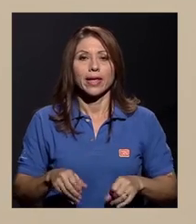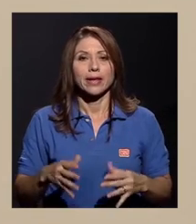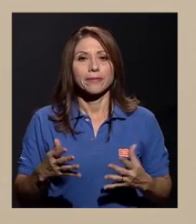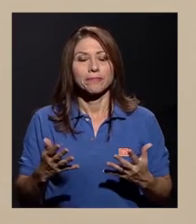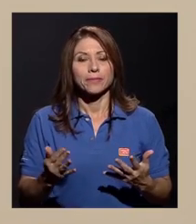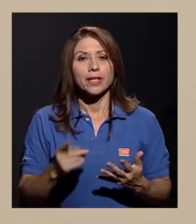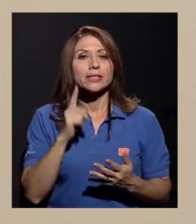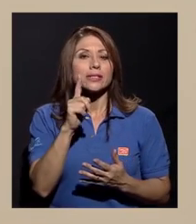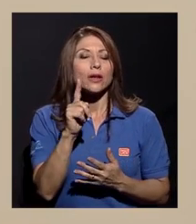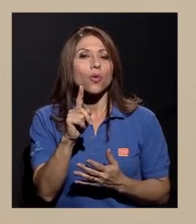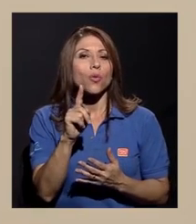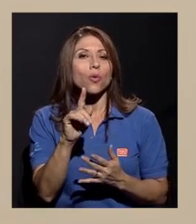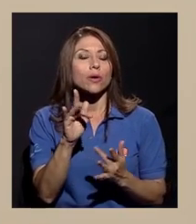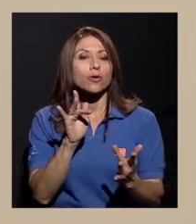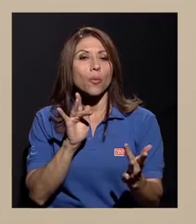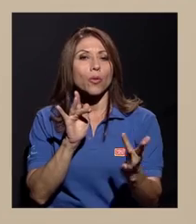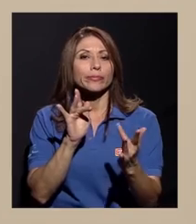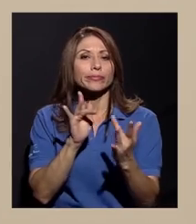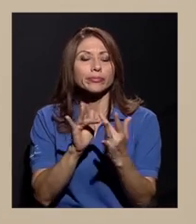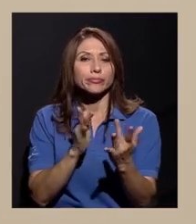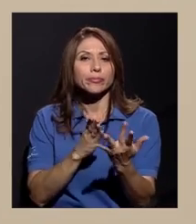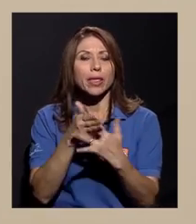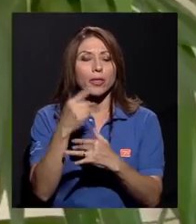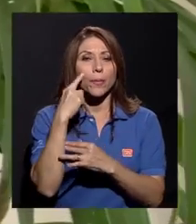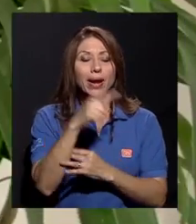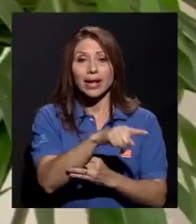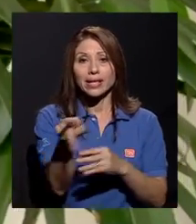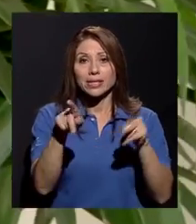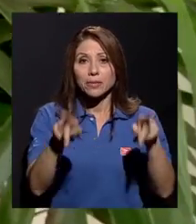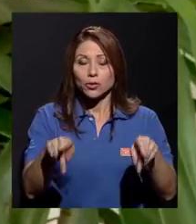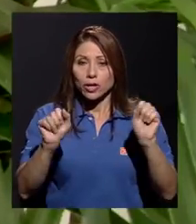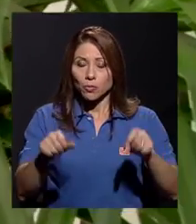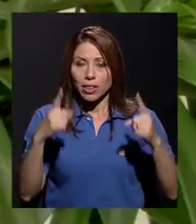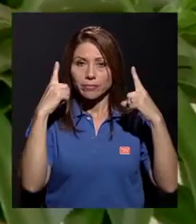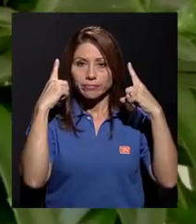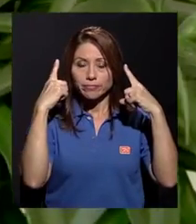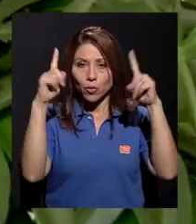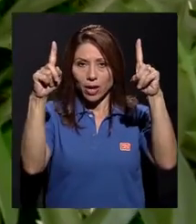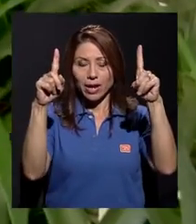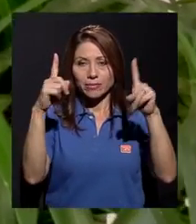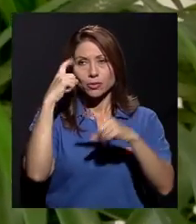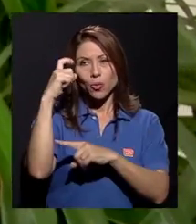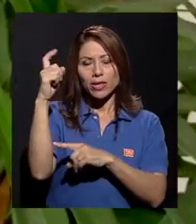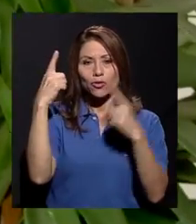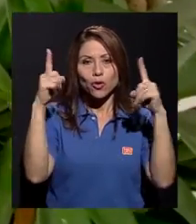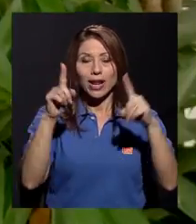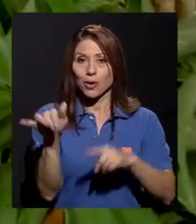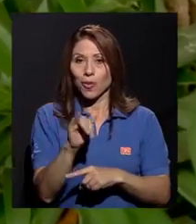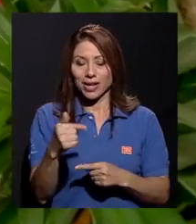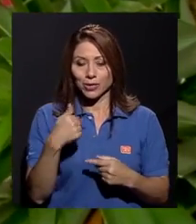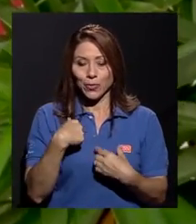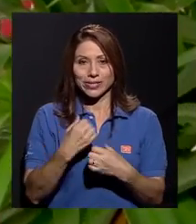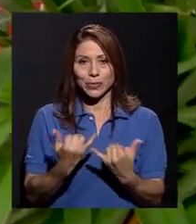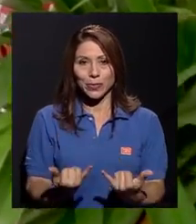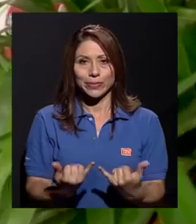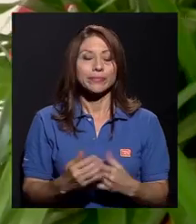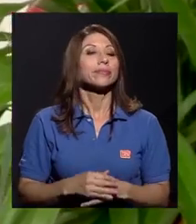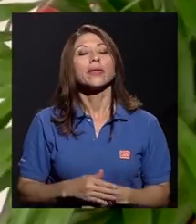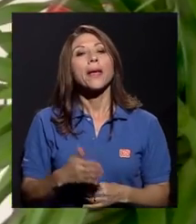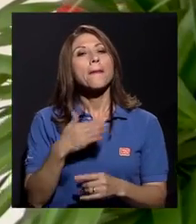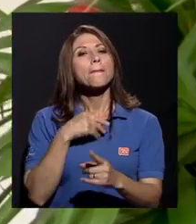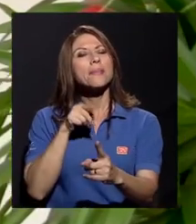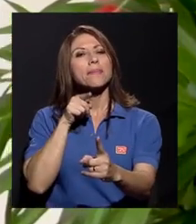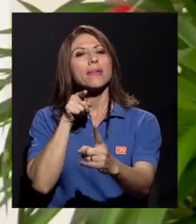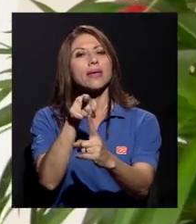un medio para que esas personas lleguen a lograr sus sueños, igual que yo lo estoy haciendo en este momento. Mi